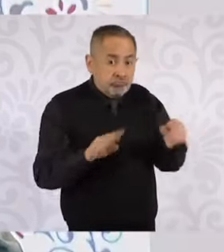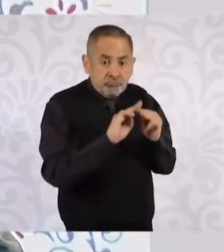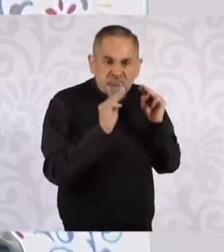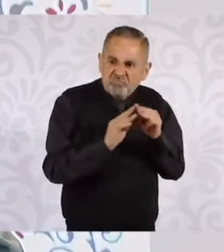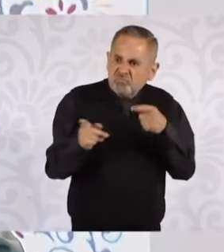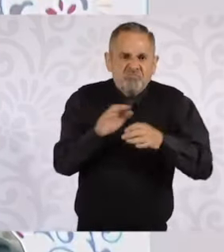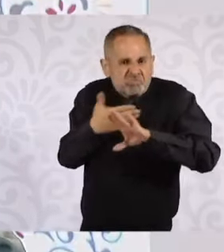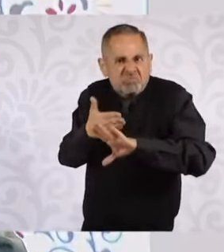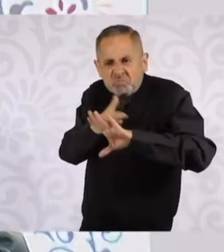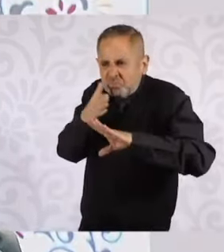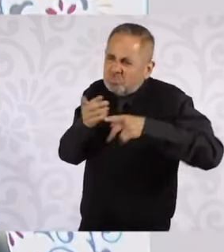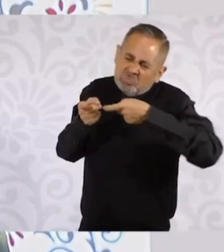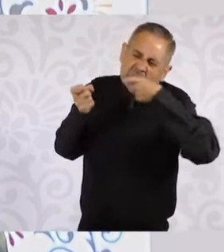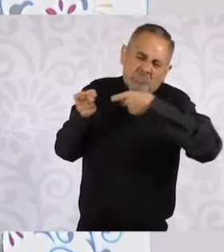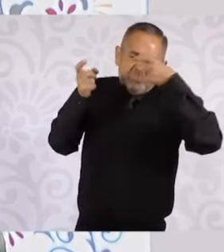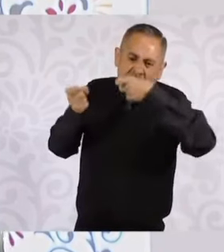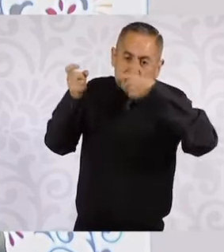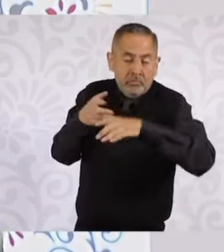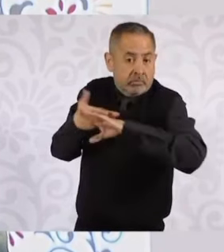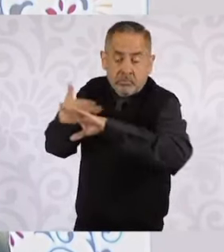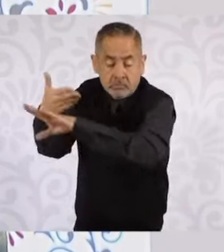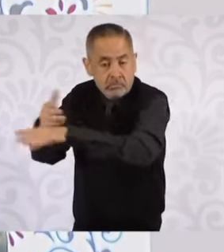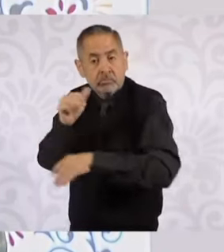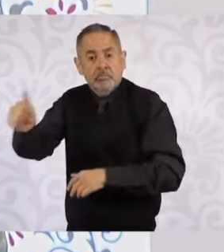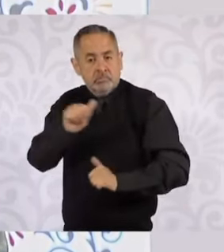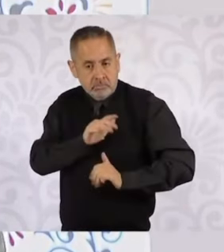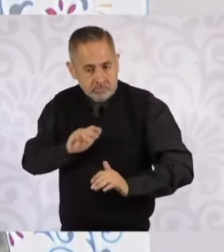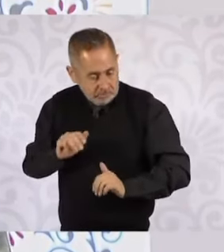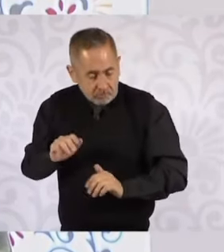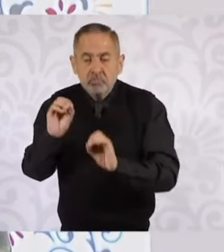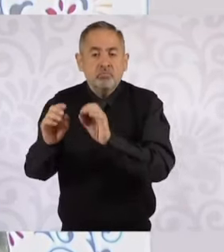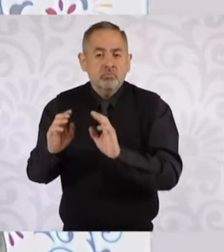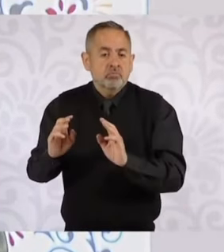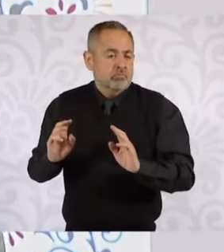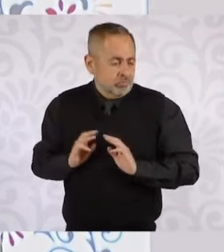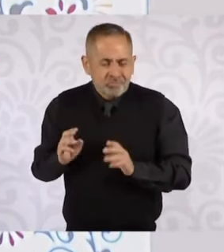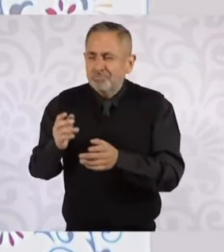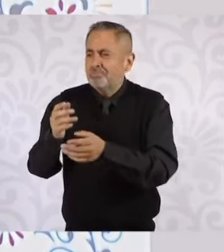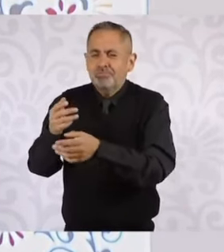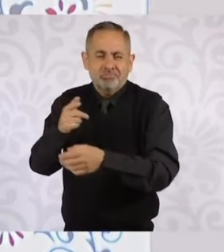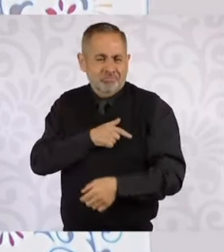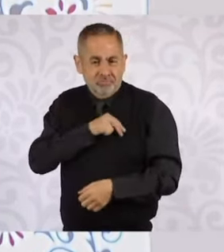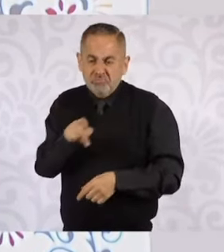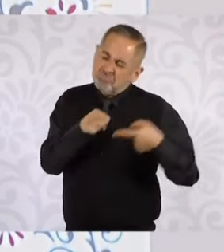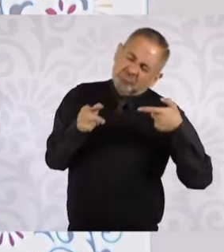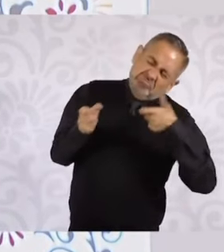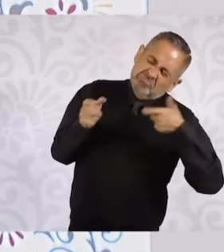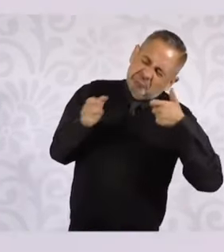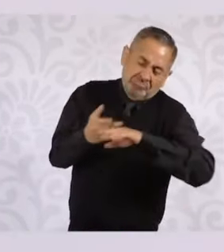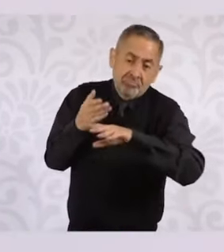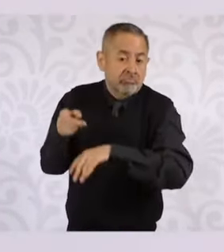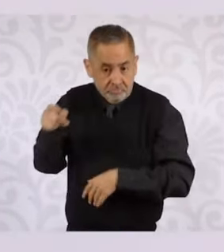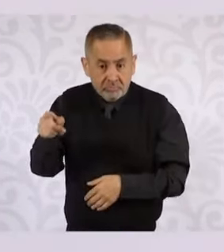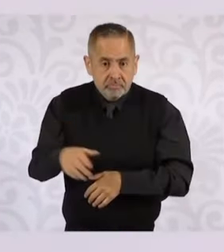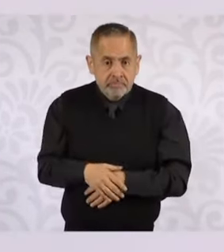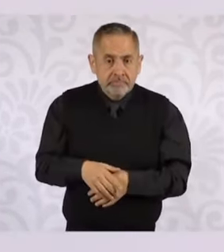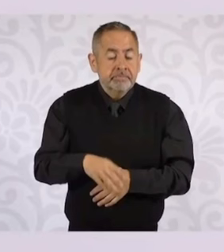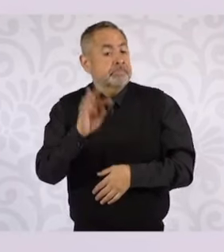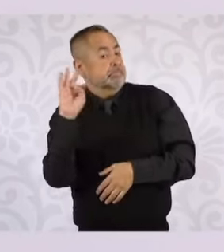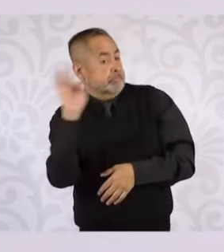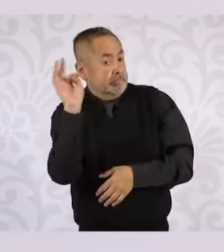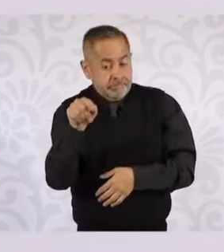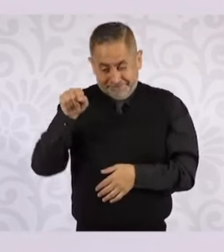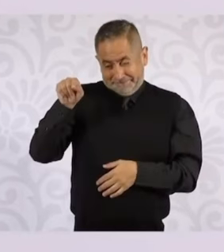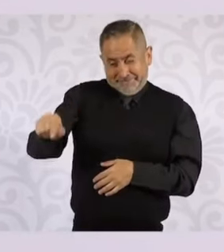tanto al ejército como, en su caso, a la Guardia Nacional. En caso de que haya una actuación, una mala actuación de algún elemento